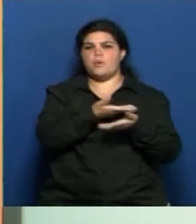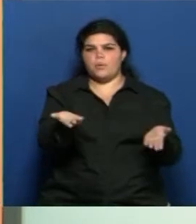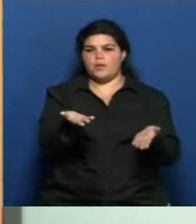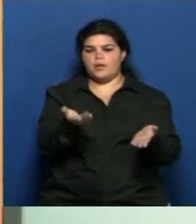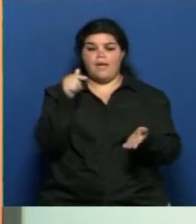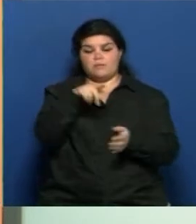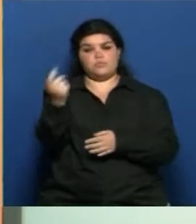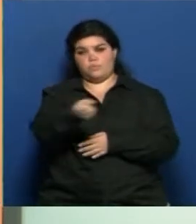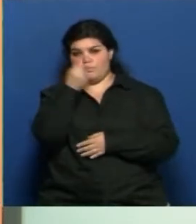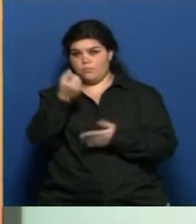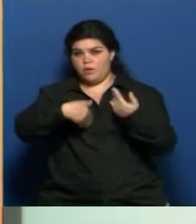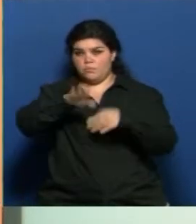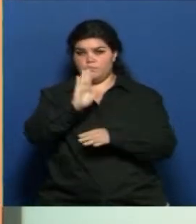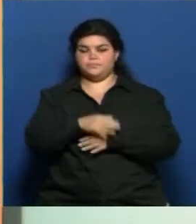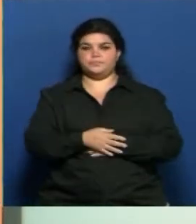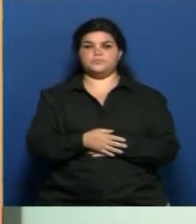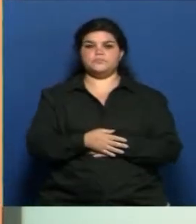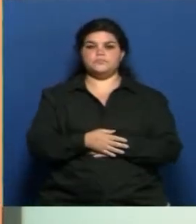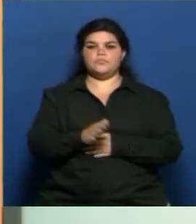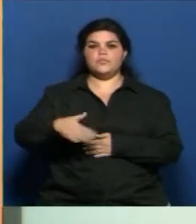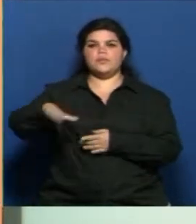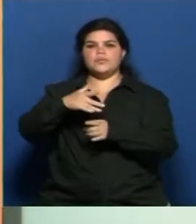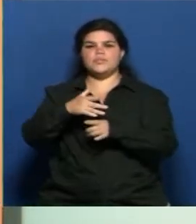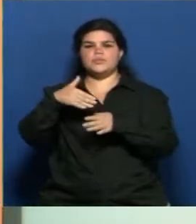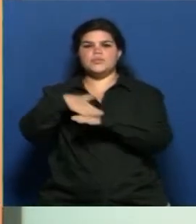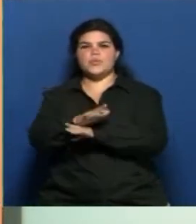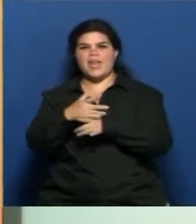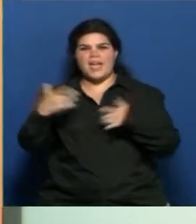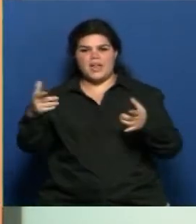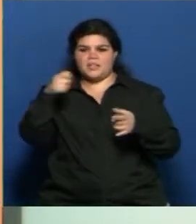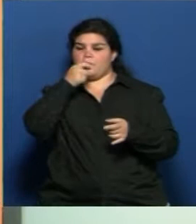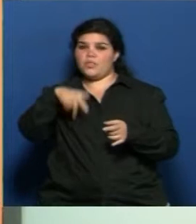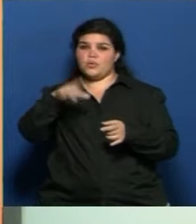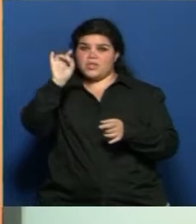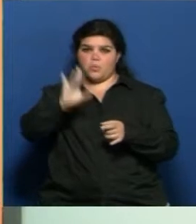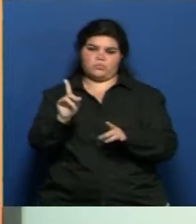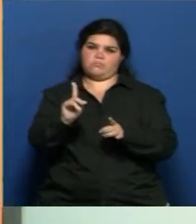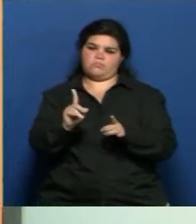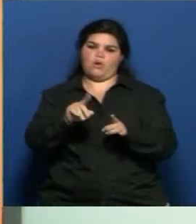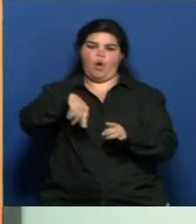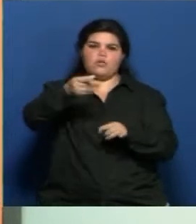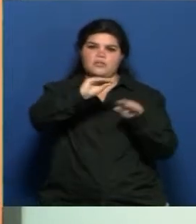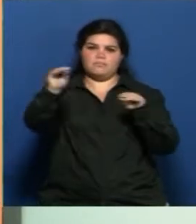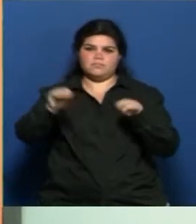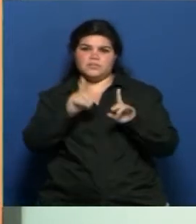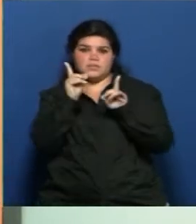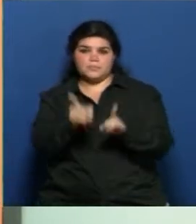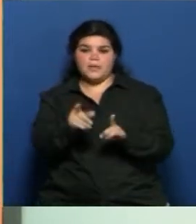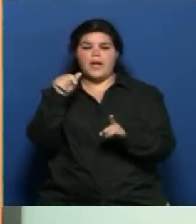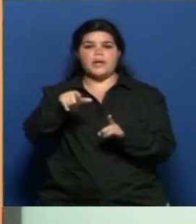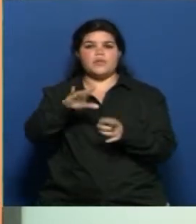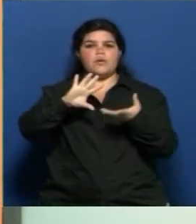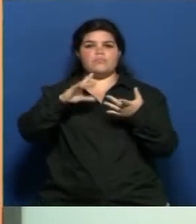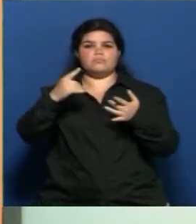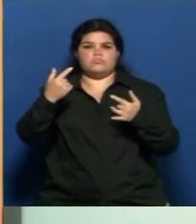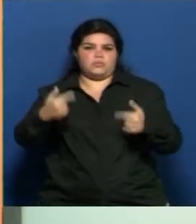Fundamentalmente eso. En las grandes ciudades, no solamente en Mendoza, ocurre un fenómeno que